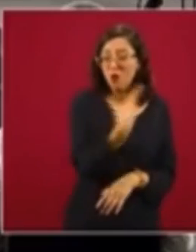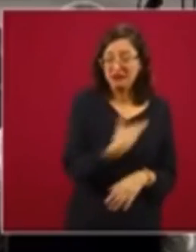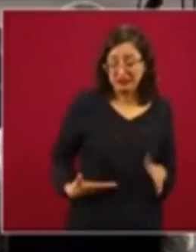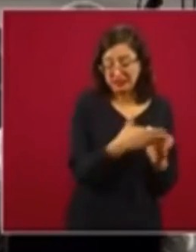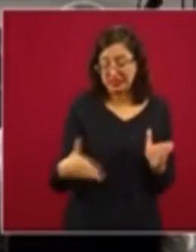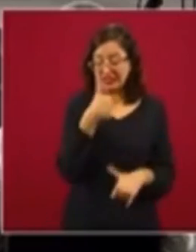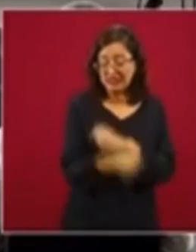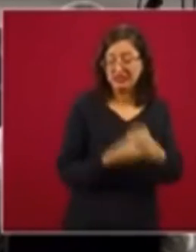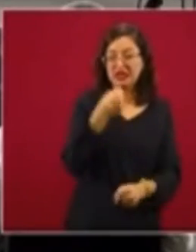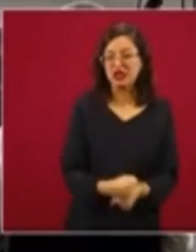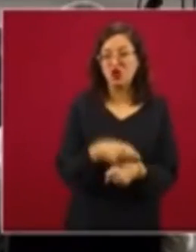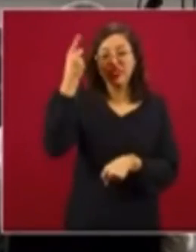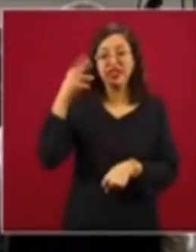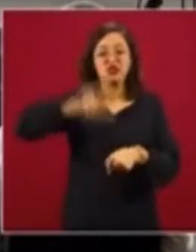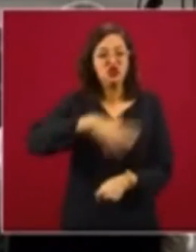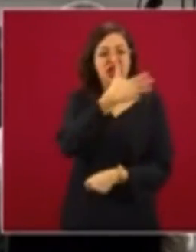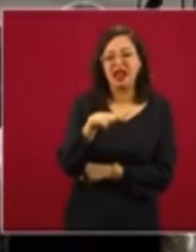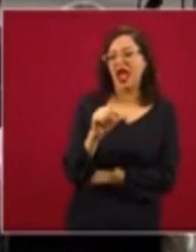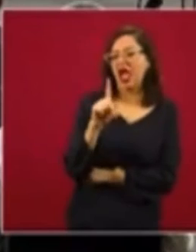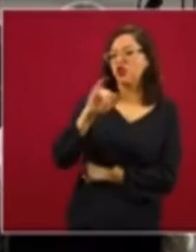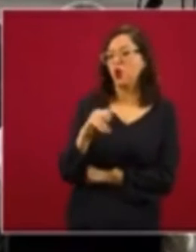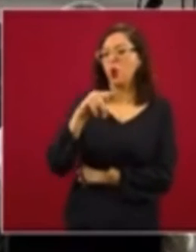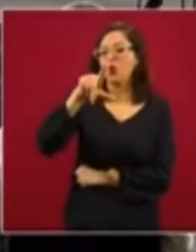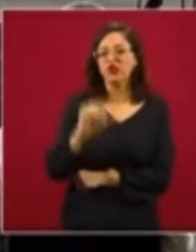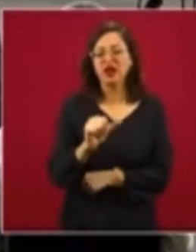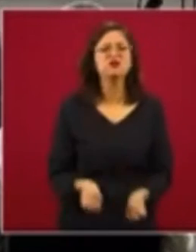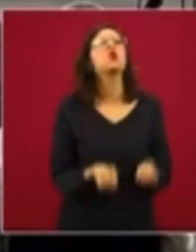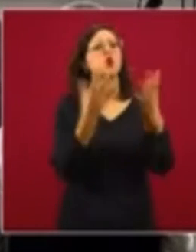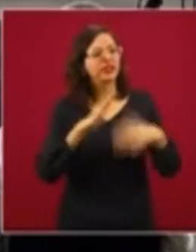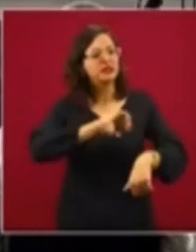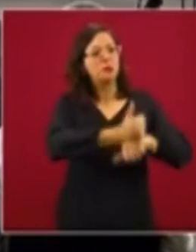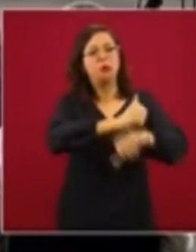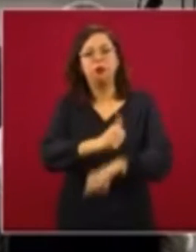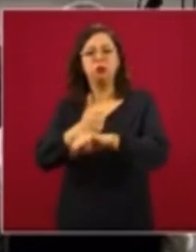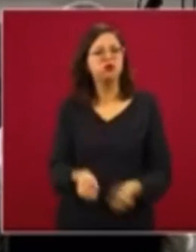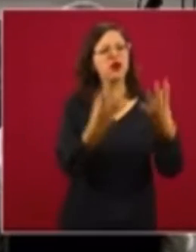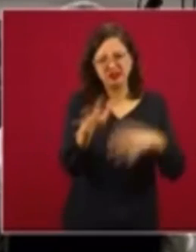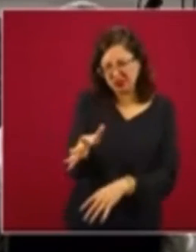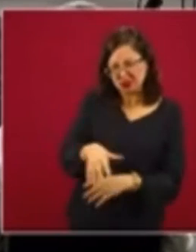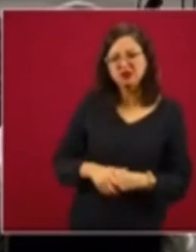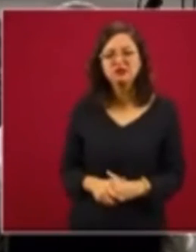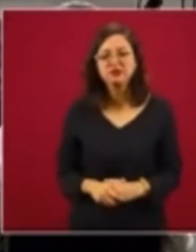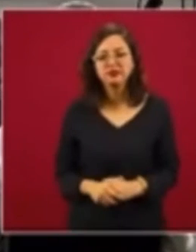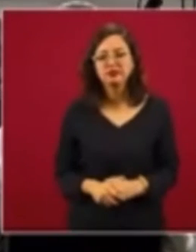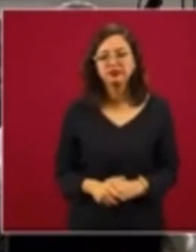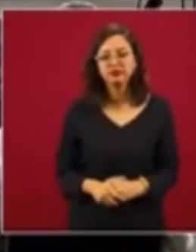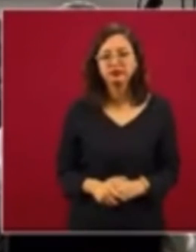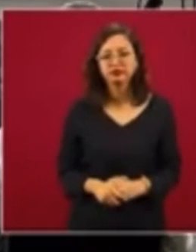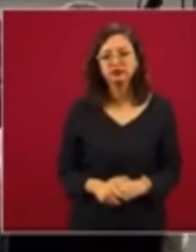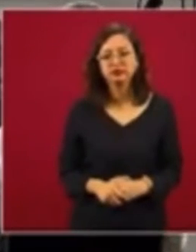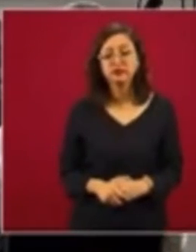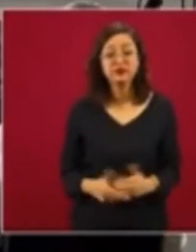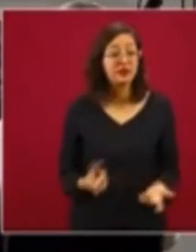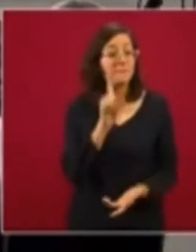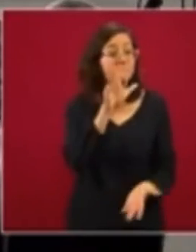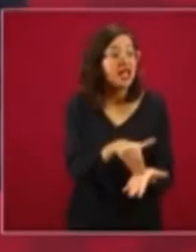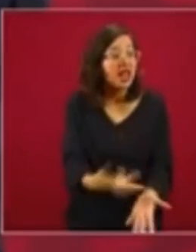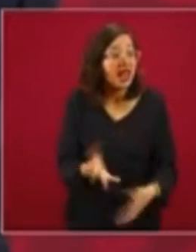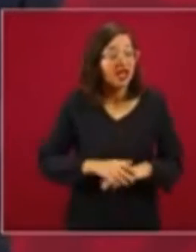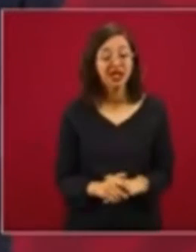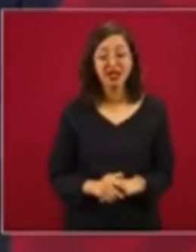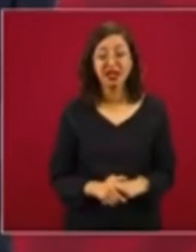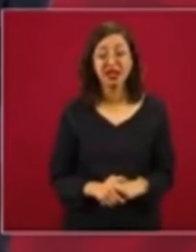direcciones generales de las juntas, pero como cuantas, como mil,